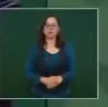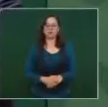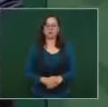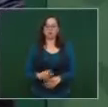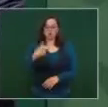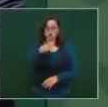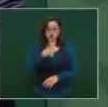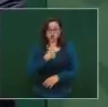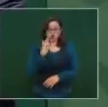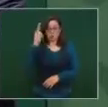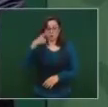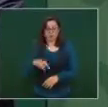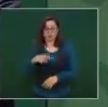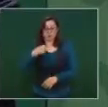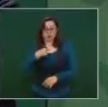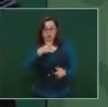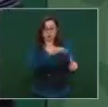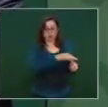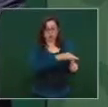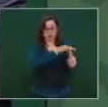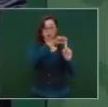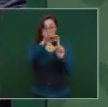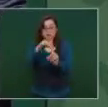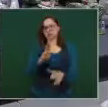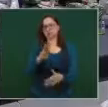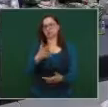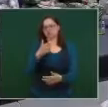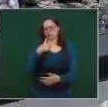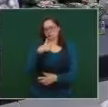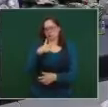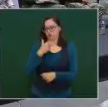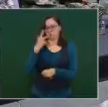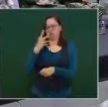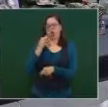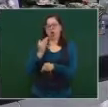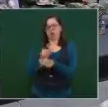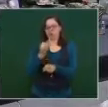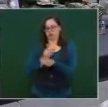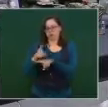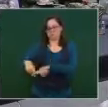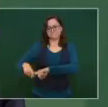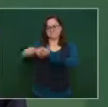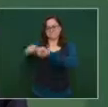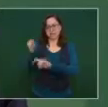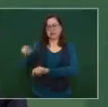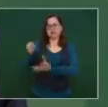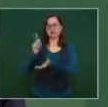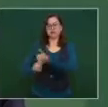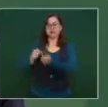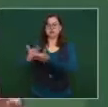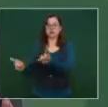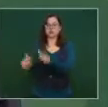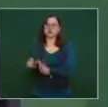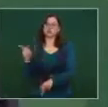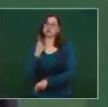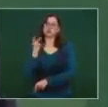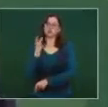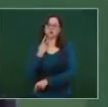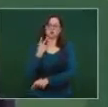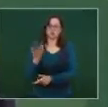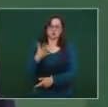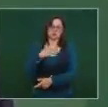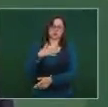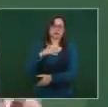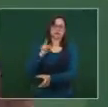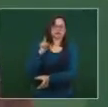persona, no hay tapado. De forma respetuosa, el mandatario nacional recordó que la encuesta